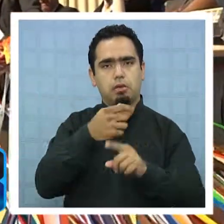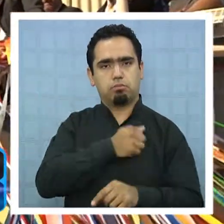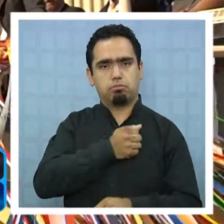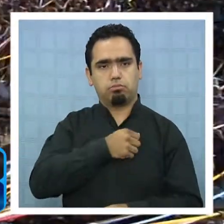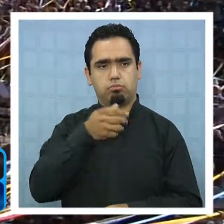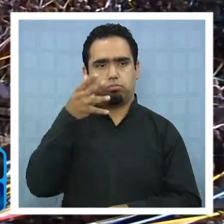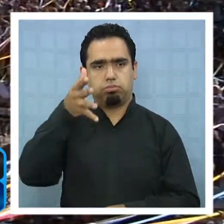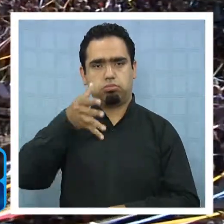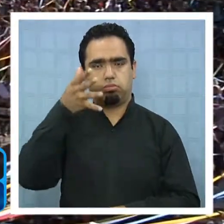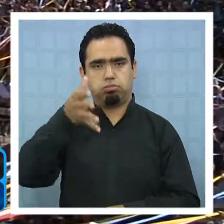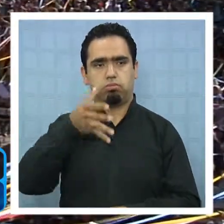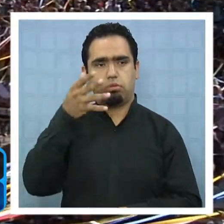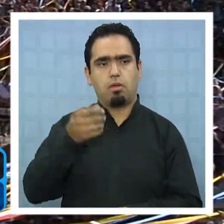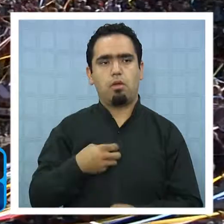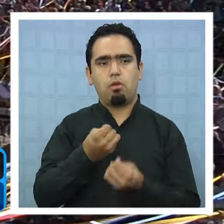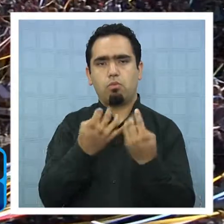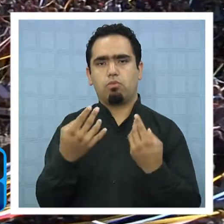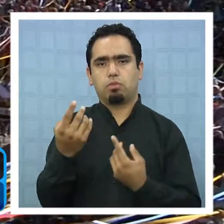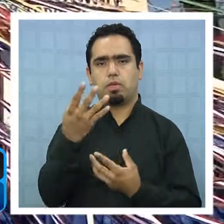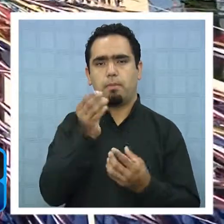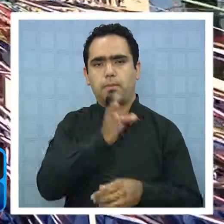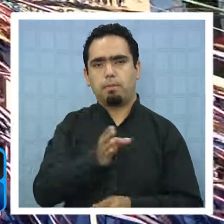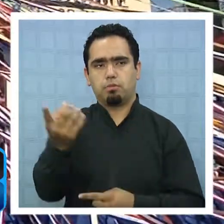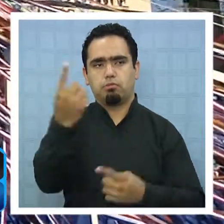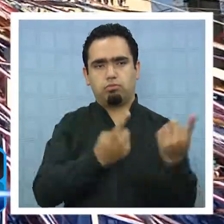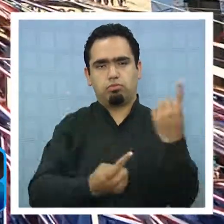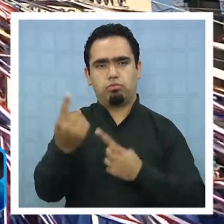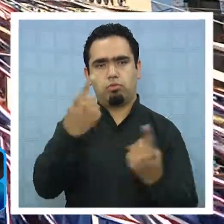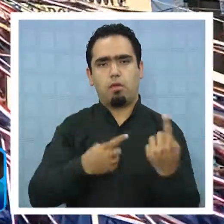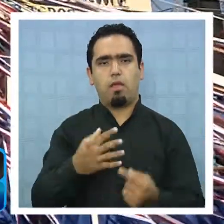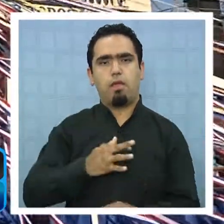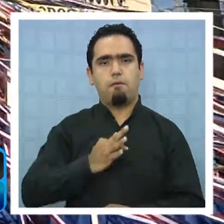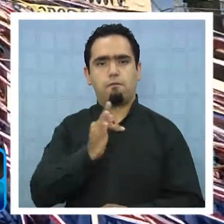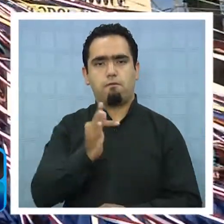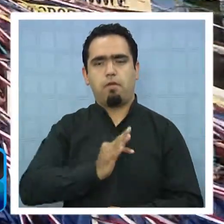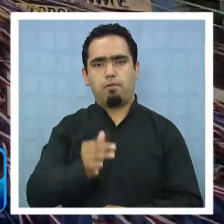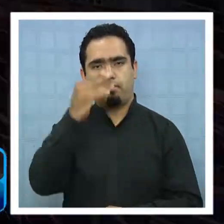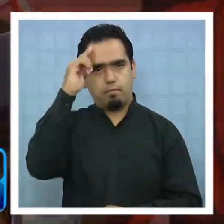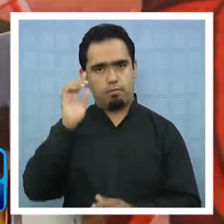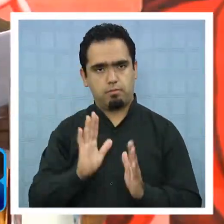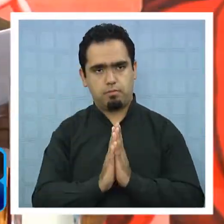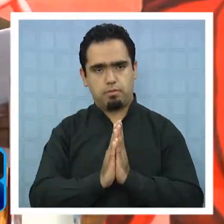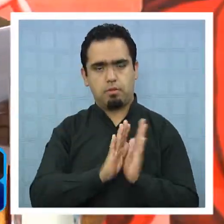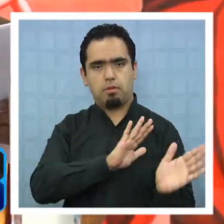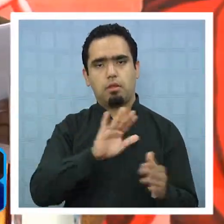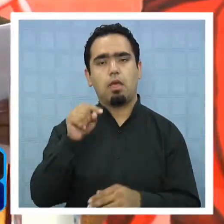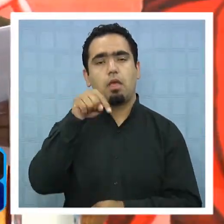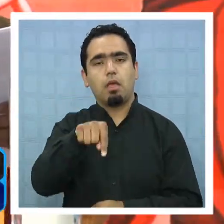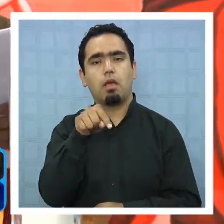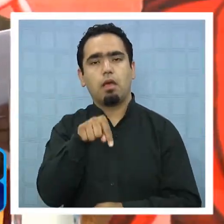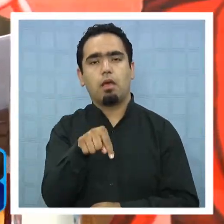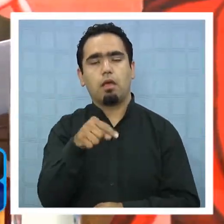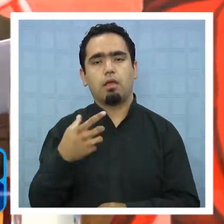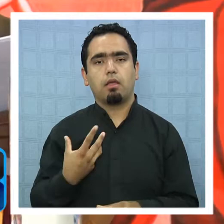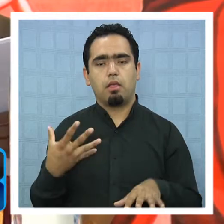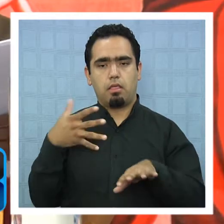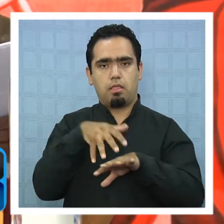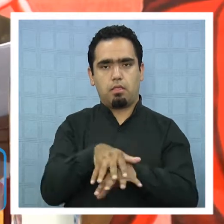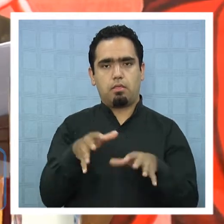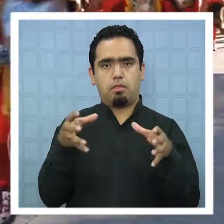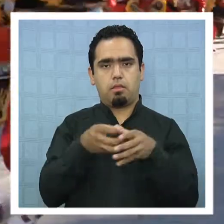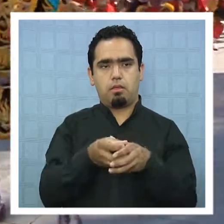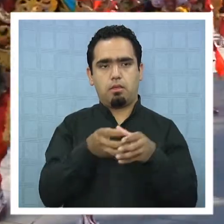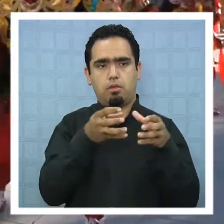volvió a reunir a los miles de fieles de la Chinita en la explanada del santuario. Y allí, los integrantes de las cofradías